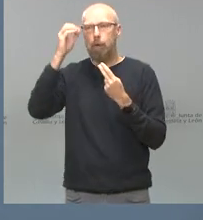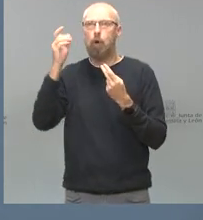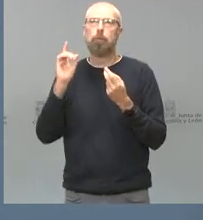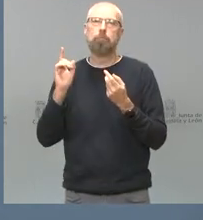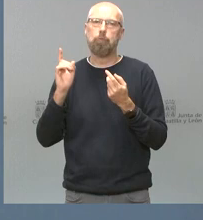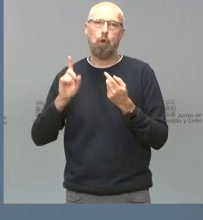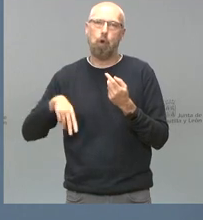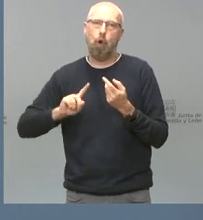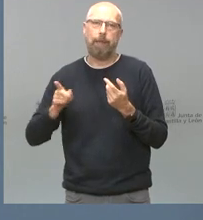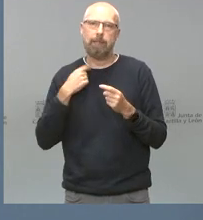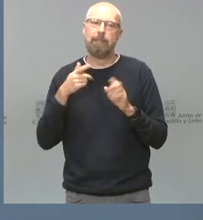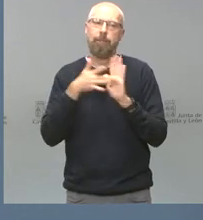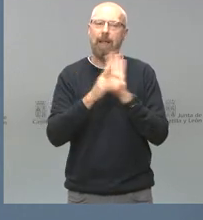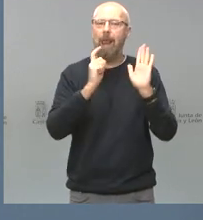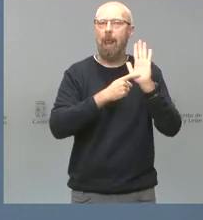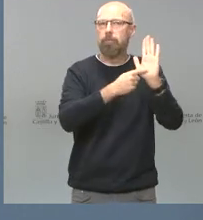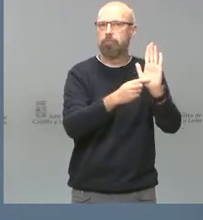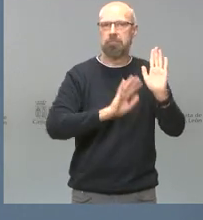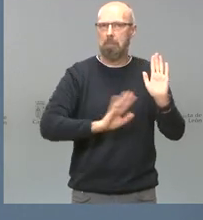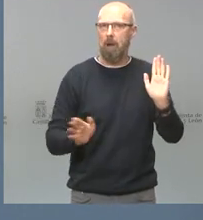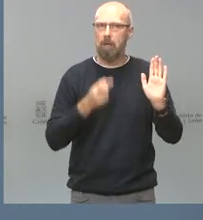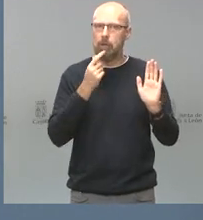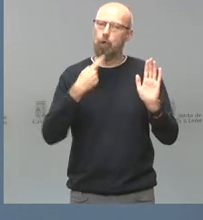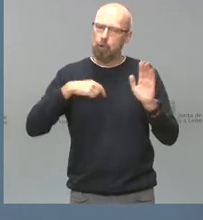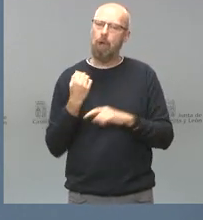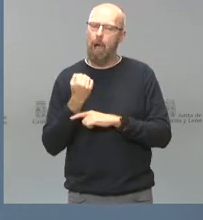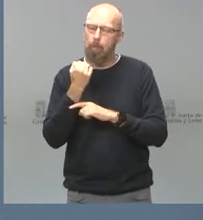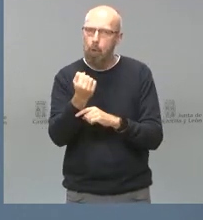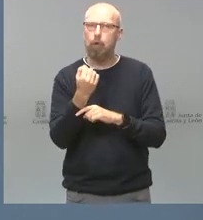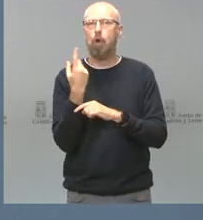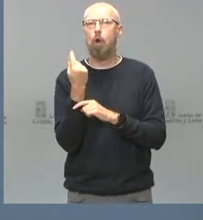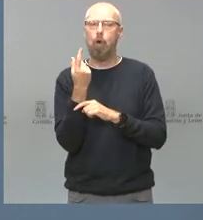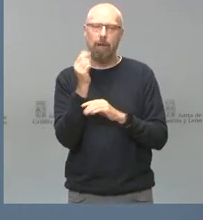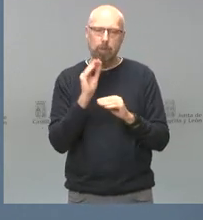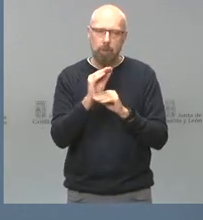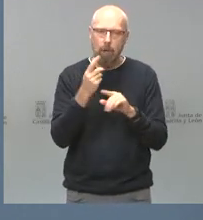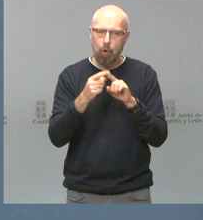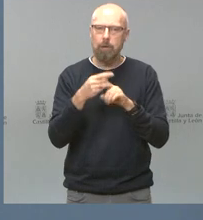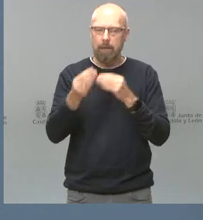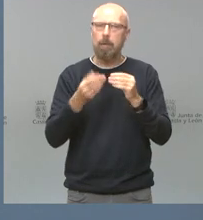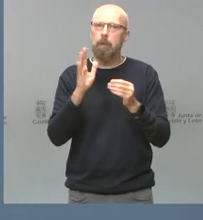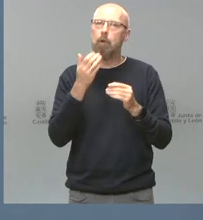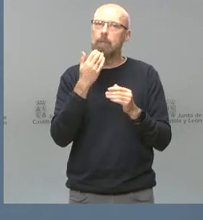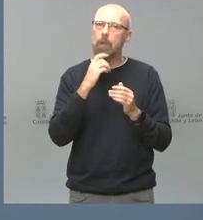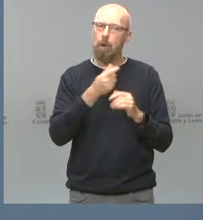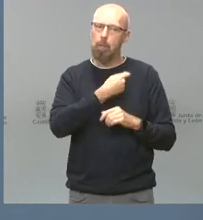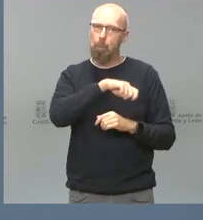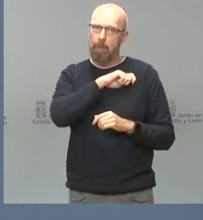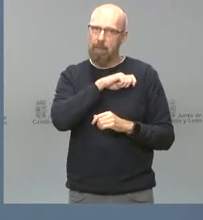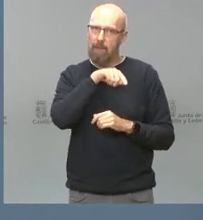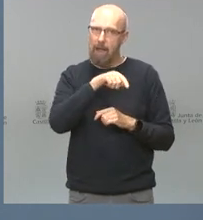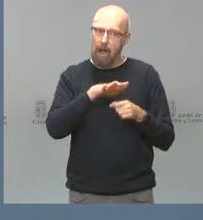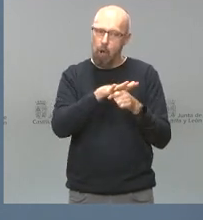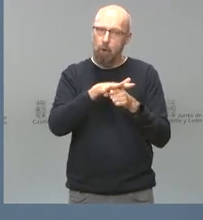y de respaldo económico, pero también de tramitación administrativa de esos cuerpos de policía local lo van a tener. Pero las decisiones que